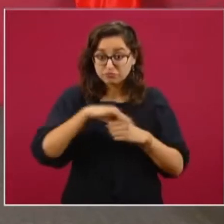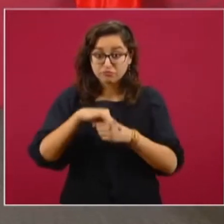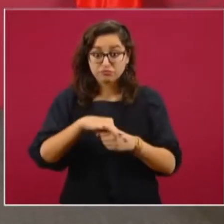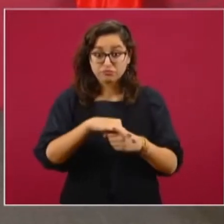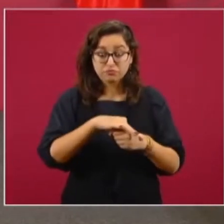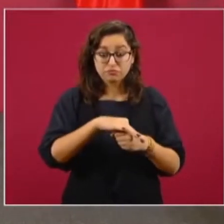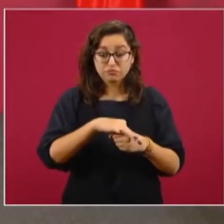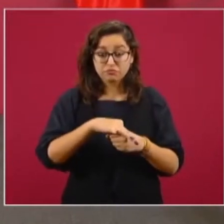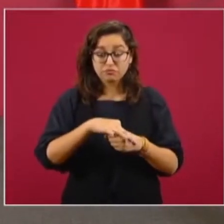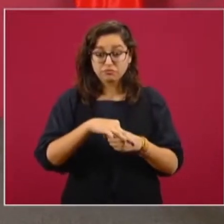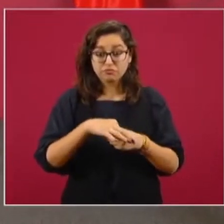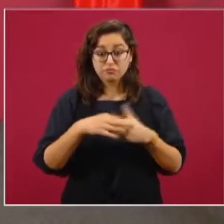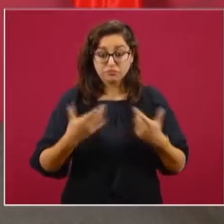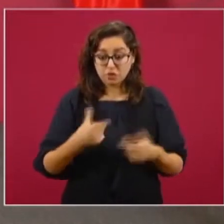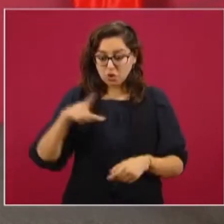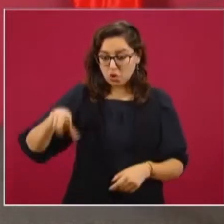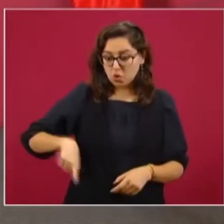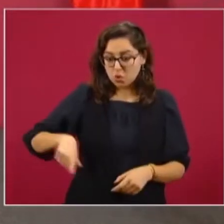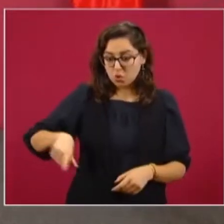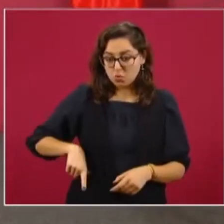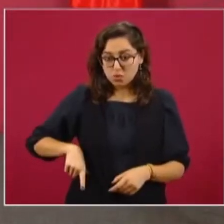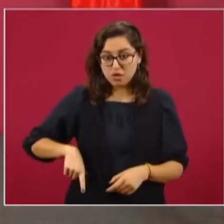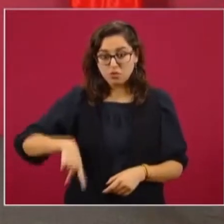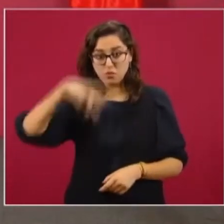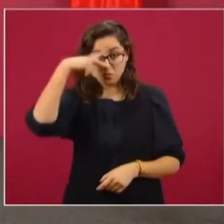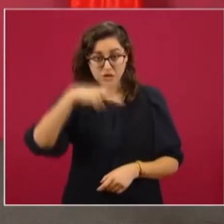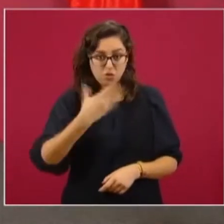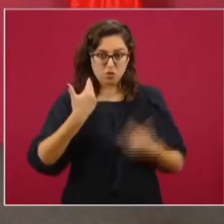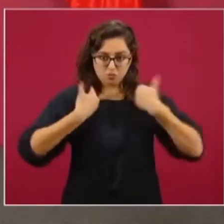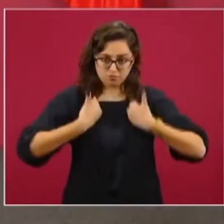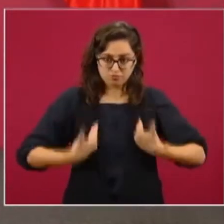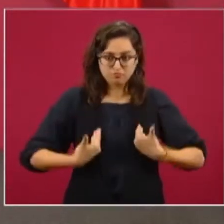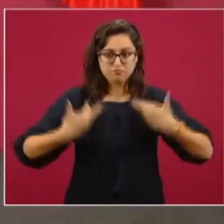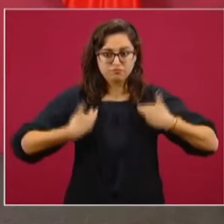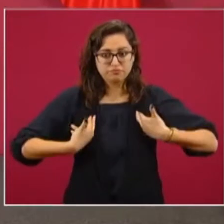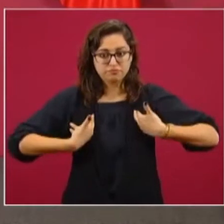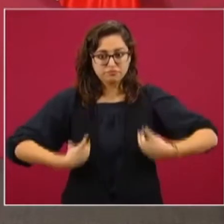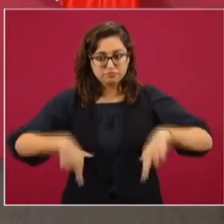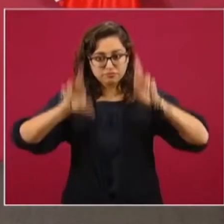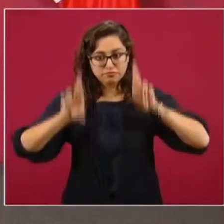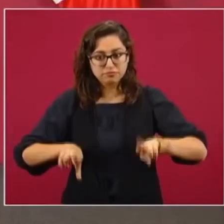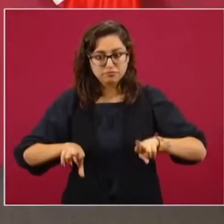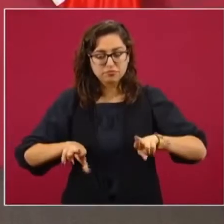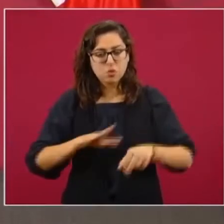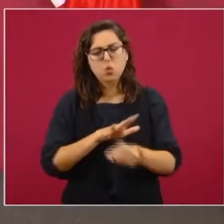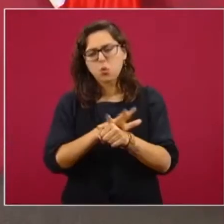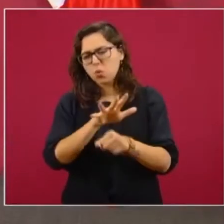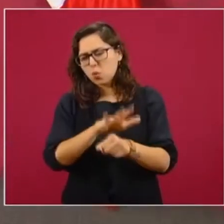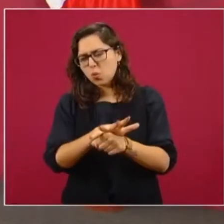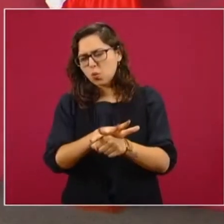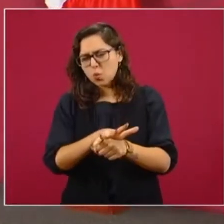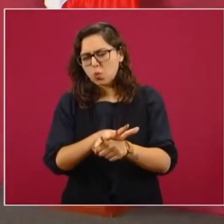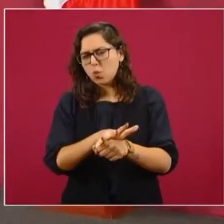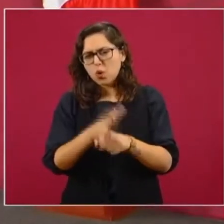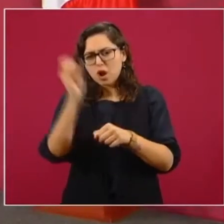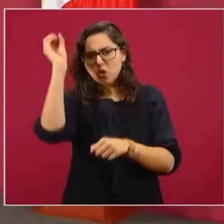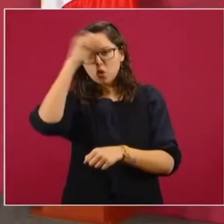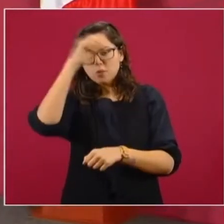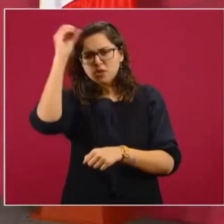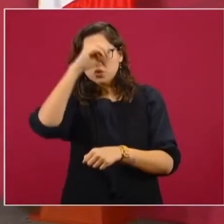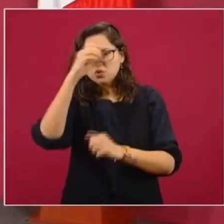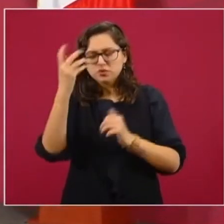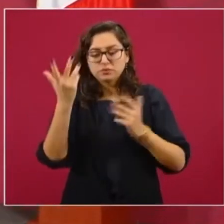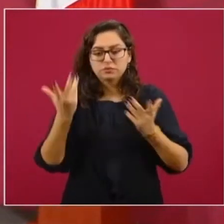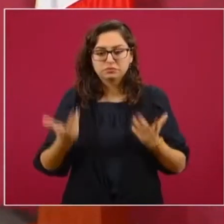postura del gobierno que represento es la de esperar